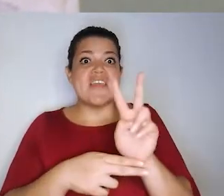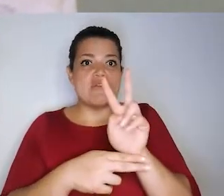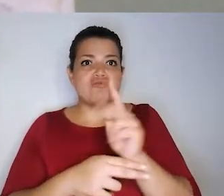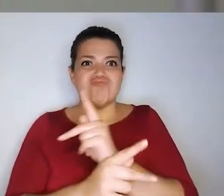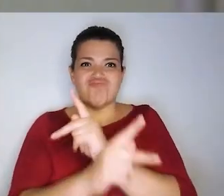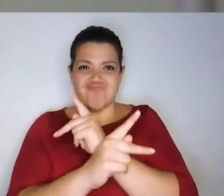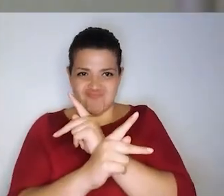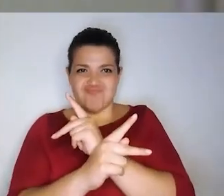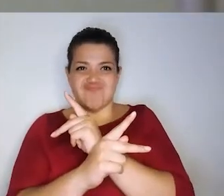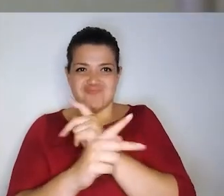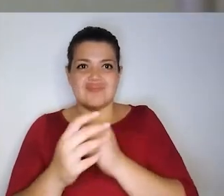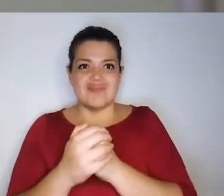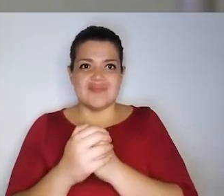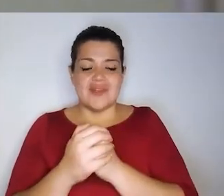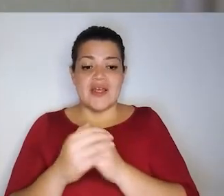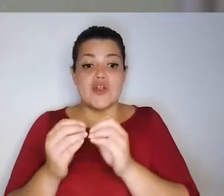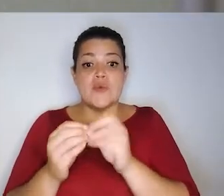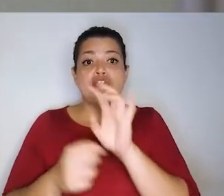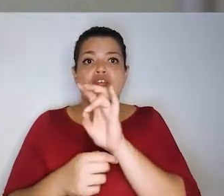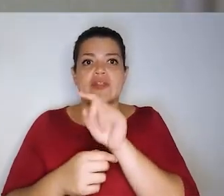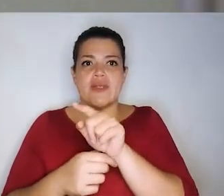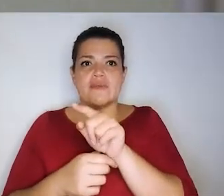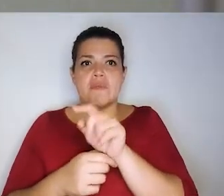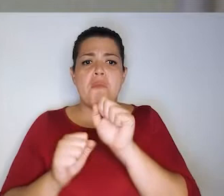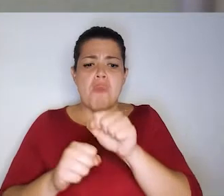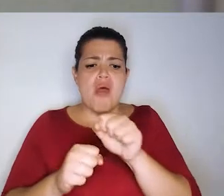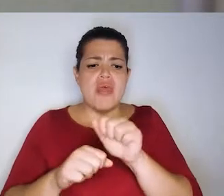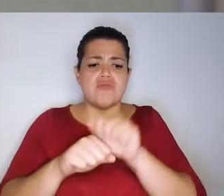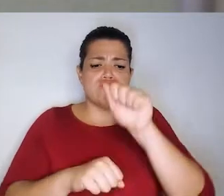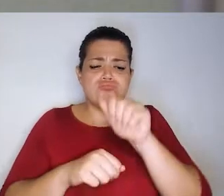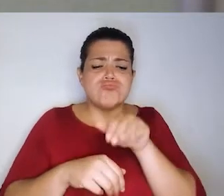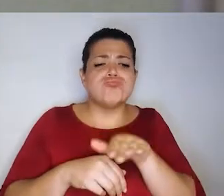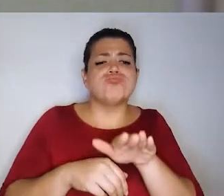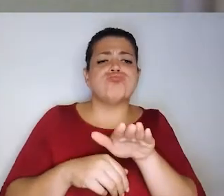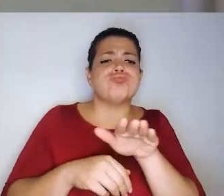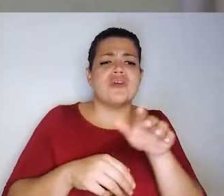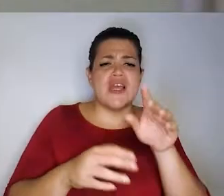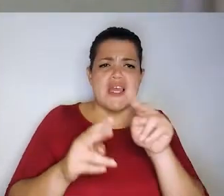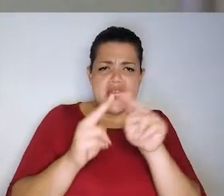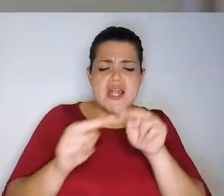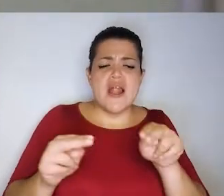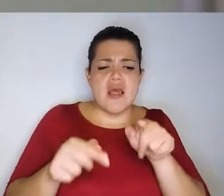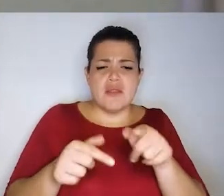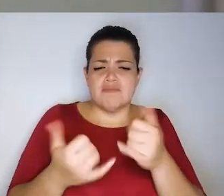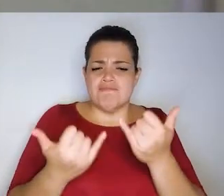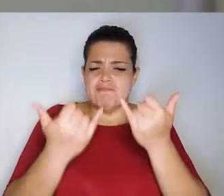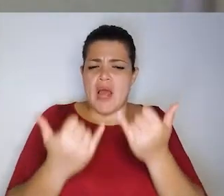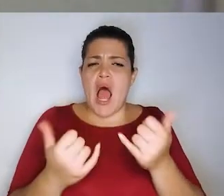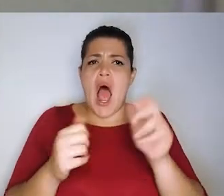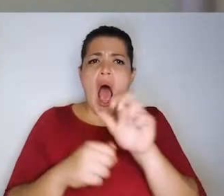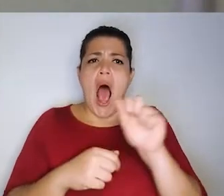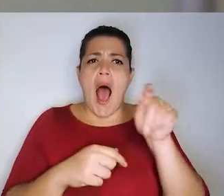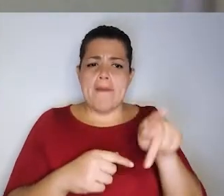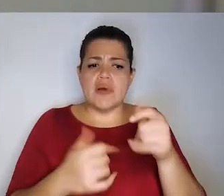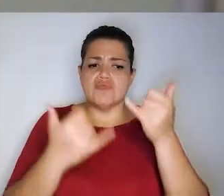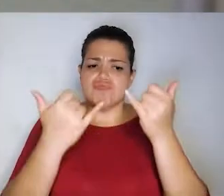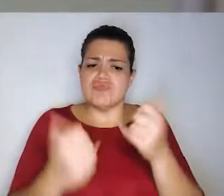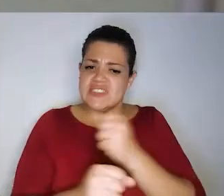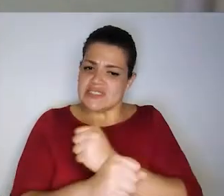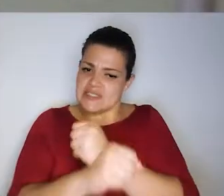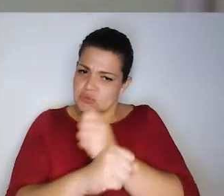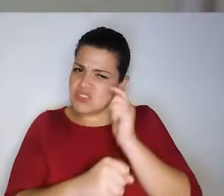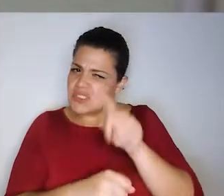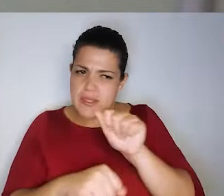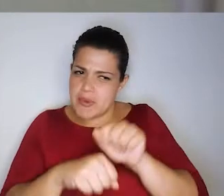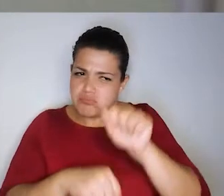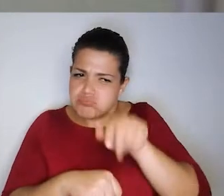-mailware. Número siete, procure navegar en sitios seguros y mantenga actualizadas las